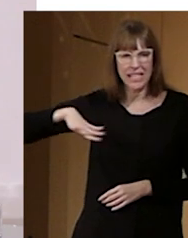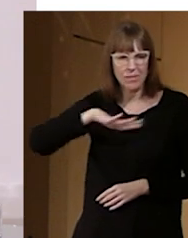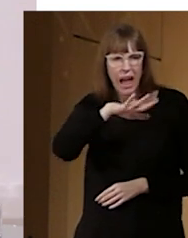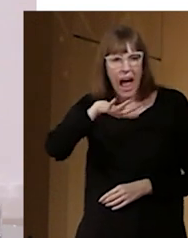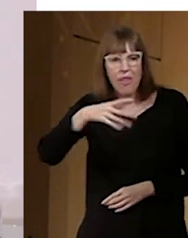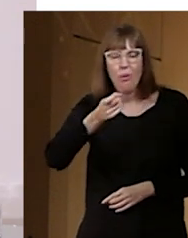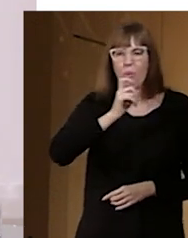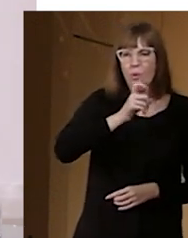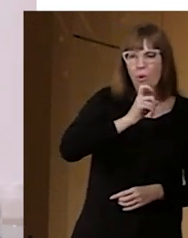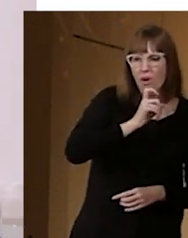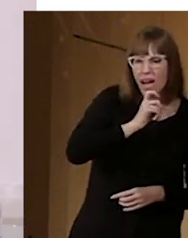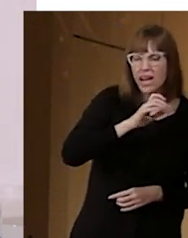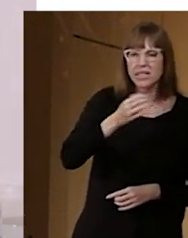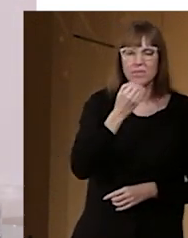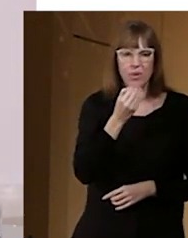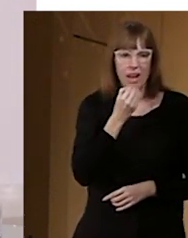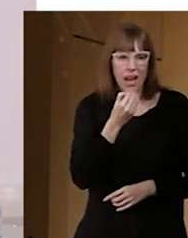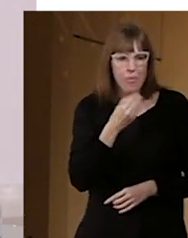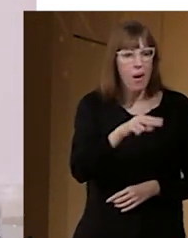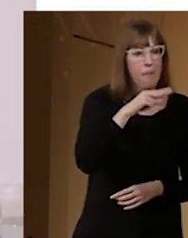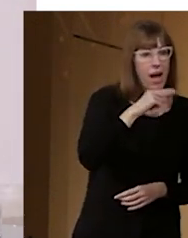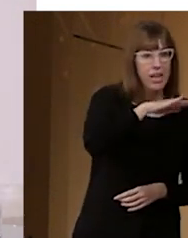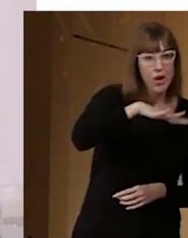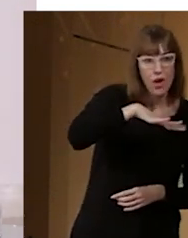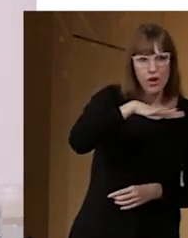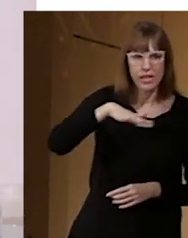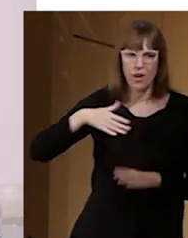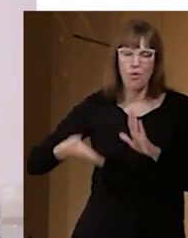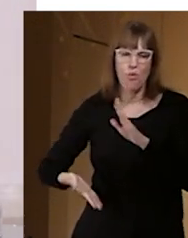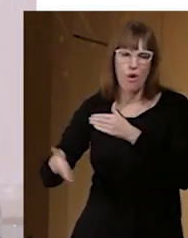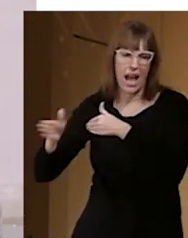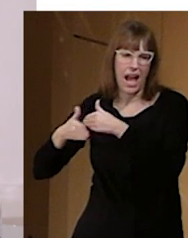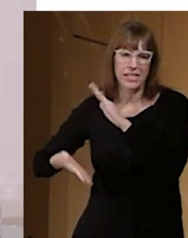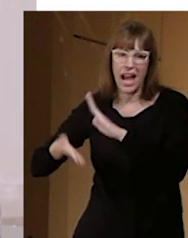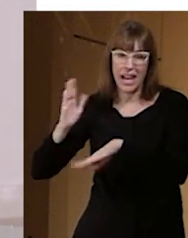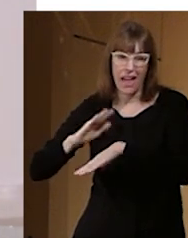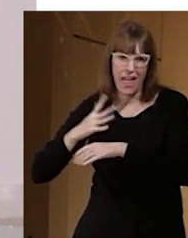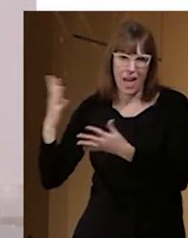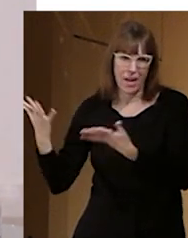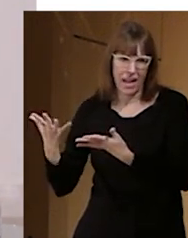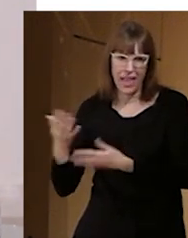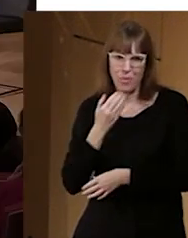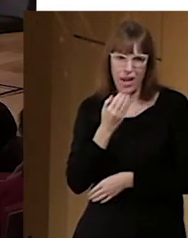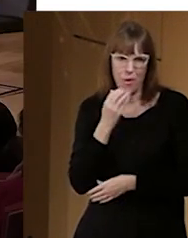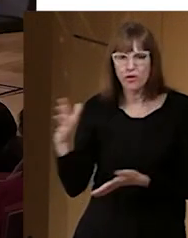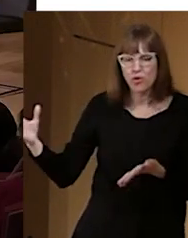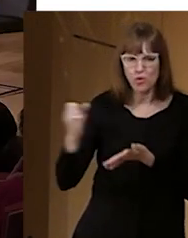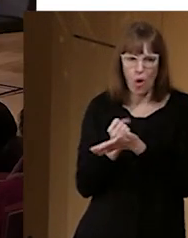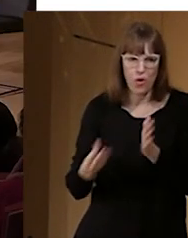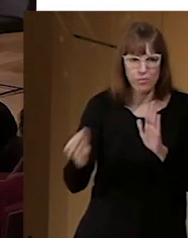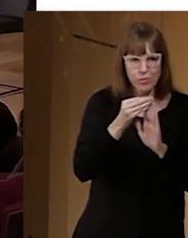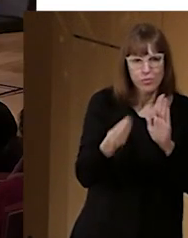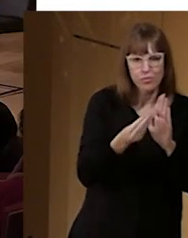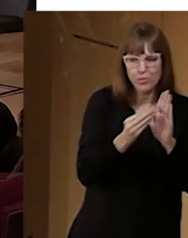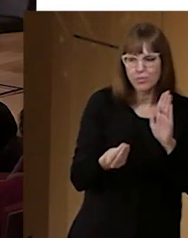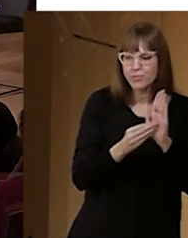incluso cuestiones prácticas de dónde están los aseos, las salidas de emergencia, ese tipo de cuestiones son muy útiles. Aquí relacionado